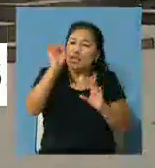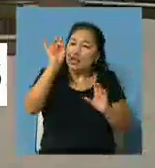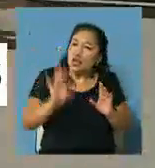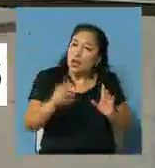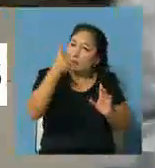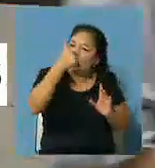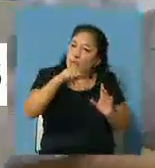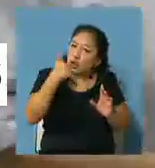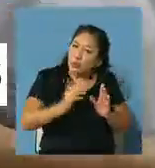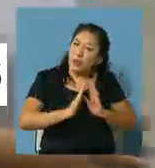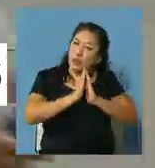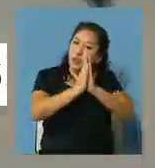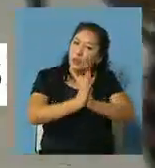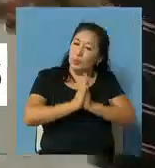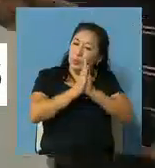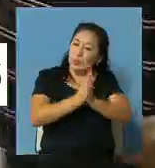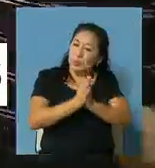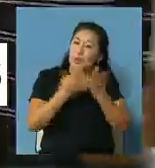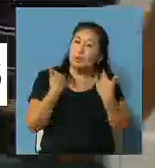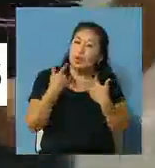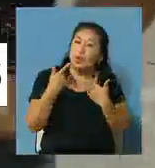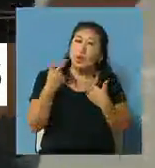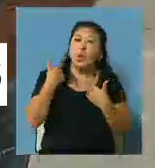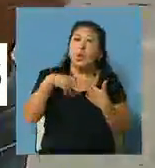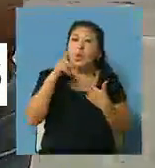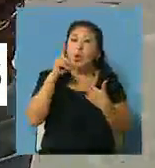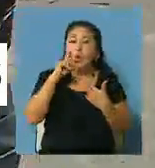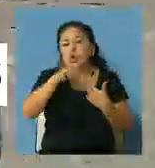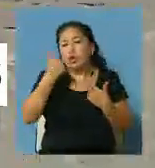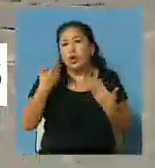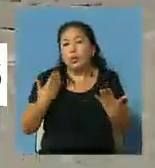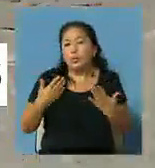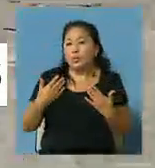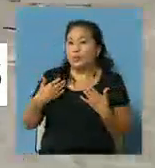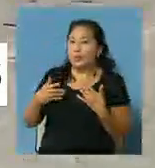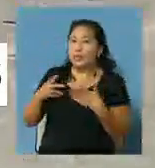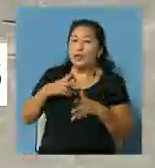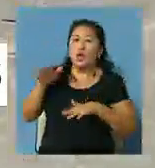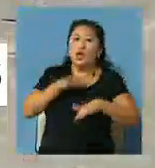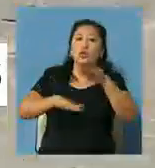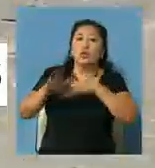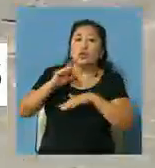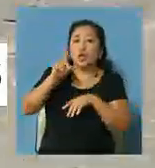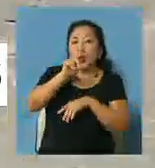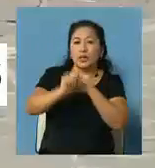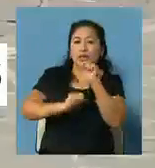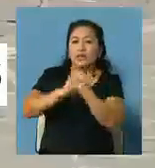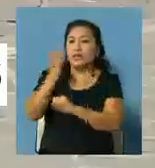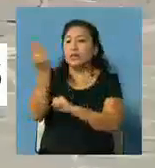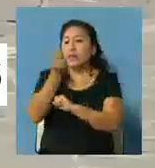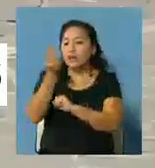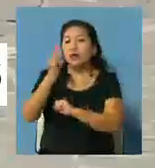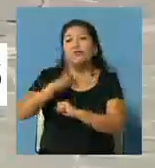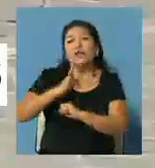¿únicamente el domingo va a ser para que puedan concurrir a miso o también para cualquier otro día de la semana? no, no, ya lo están haciendo de lunes a sábado